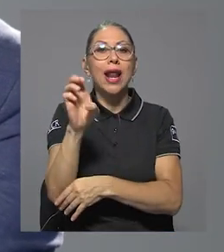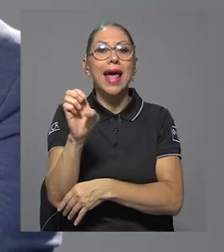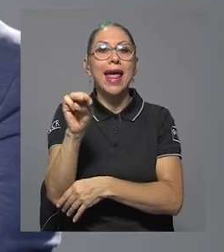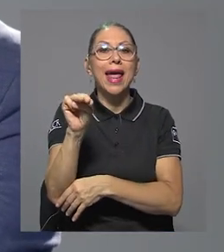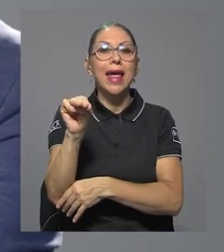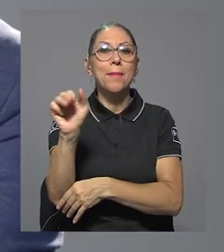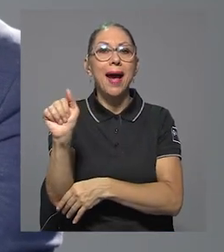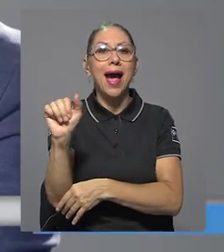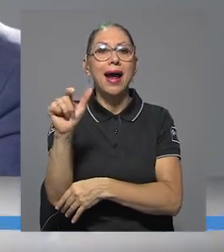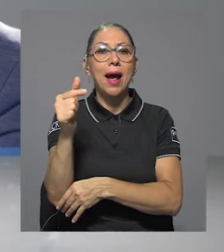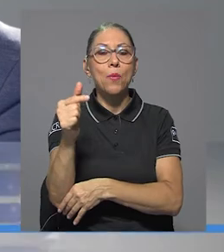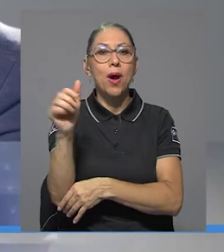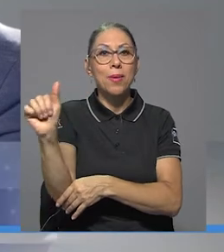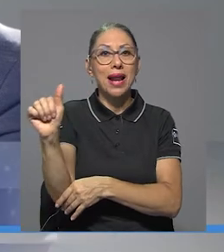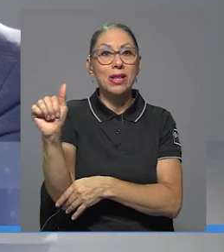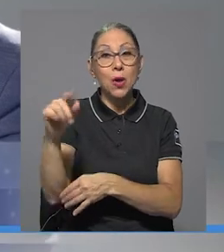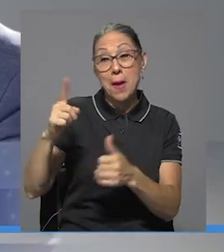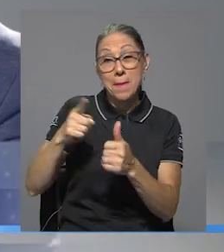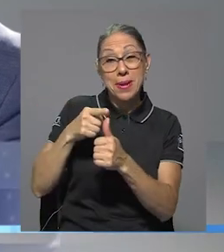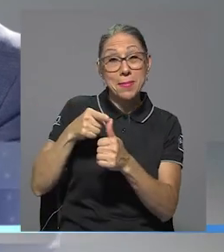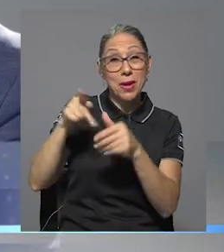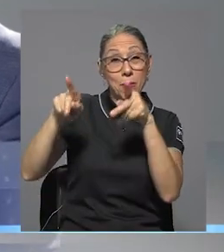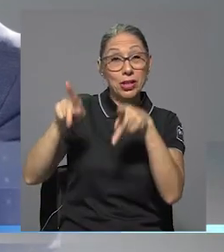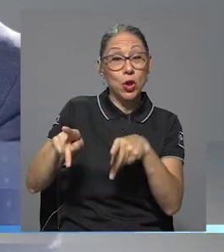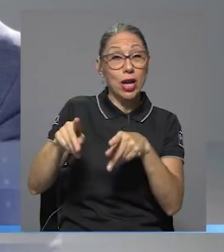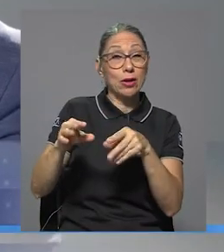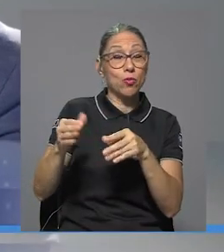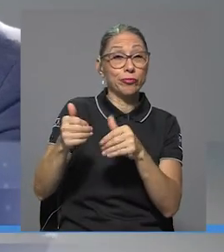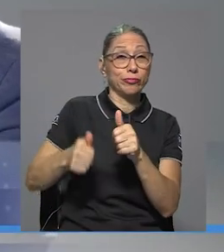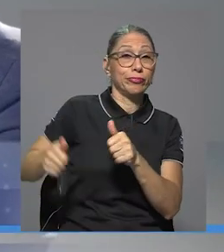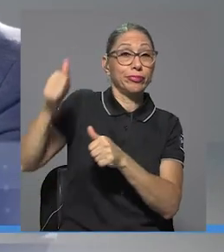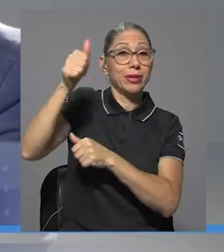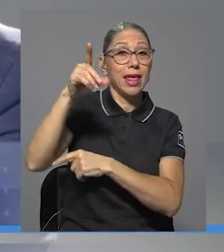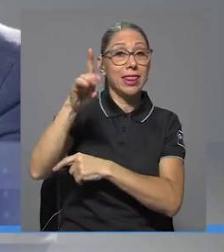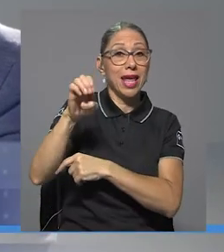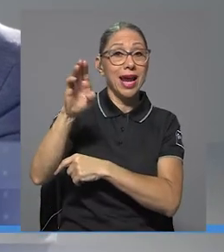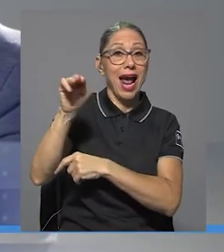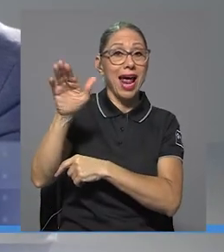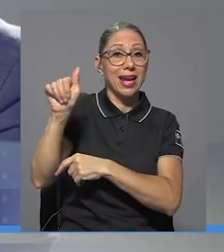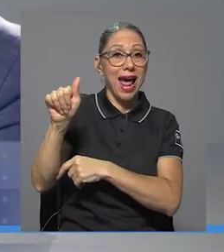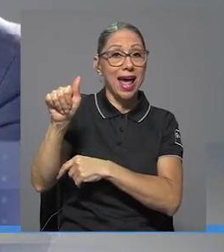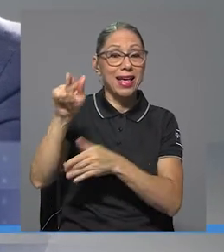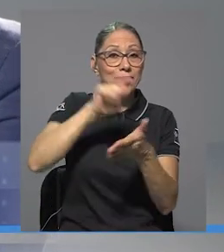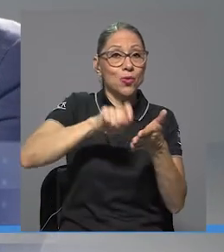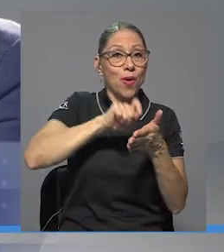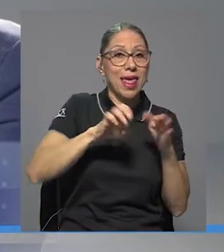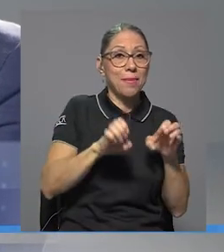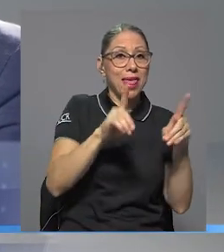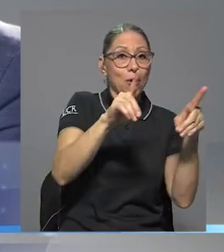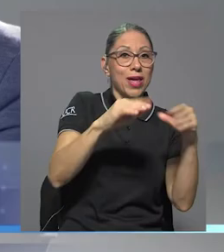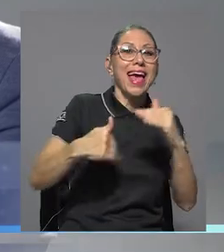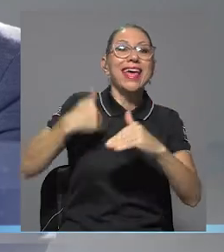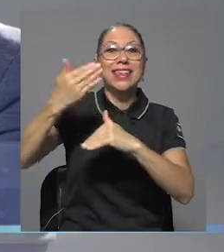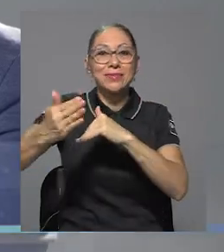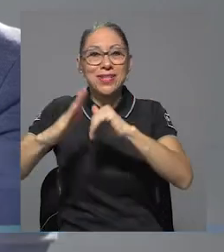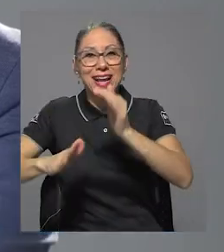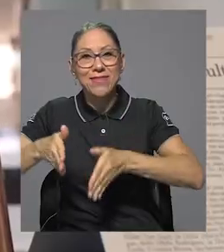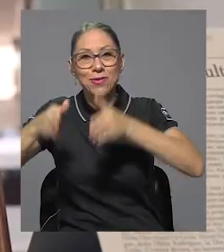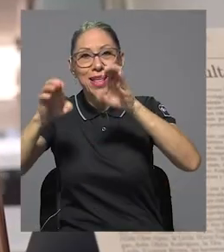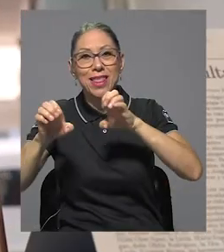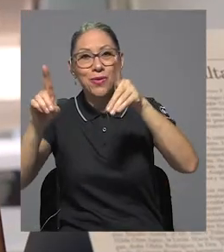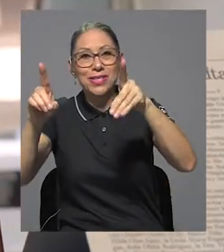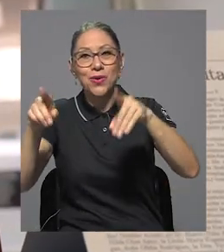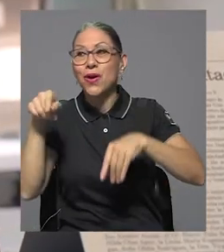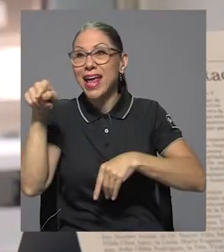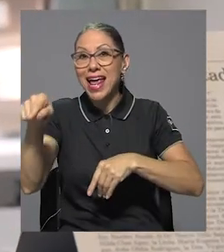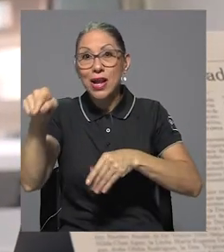en principio decana de la Escuela de Pedagogía y más adelante decana de la Facultad de Educación. Que establecía algunos ámbitos de